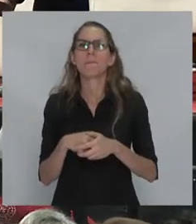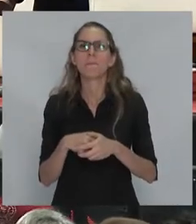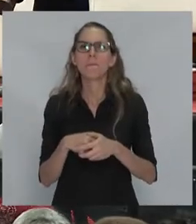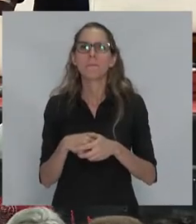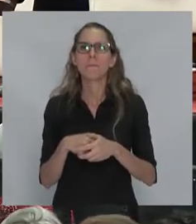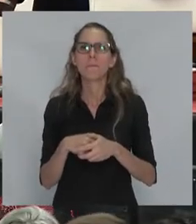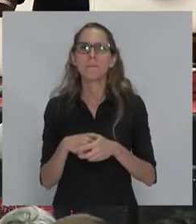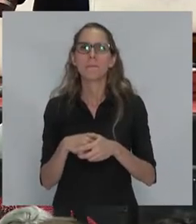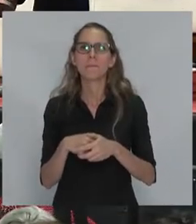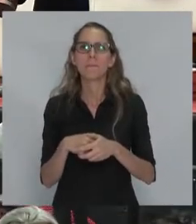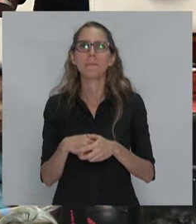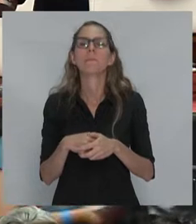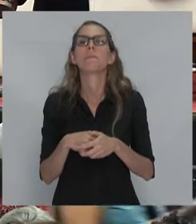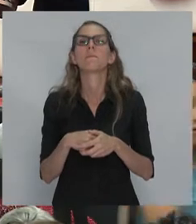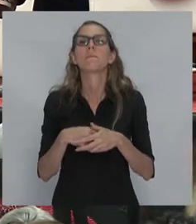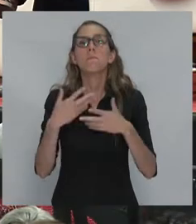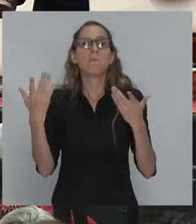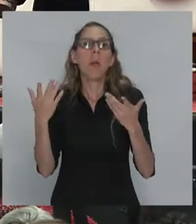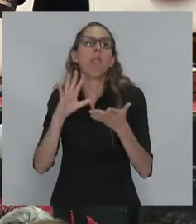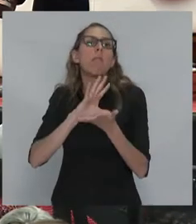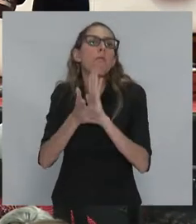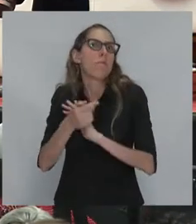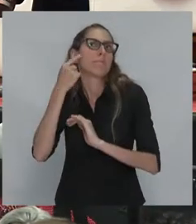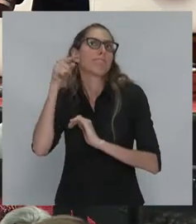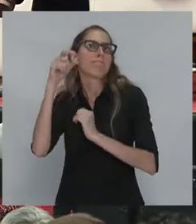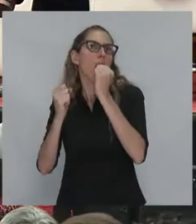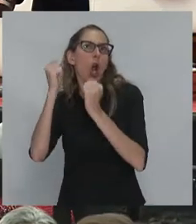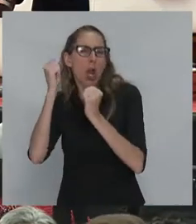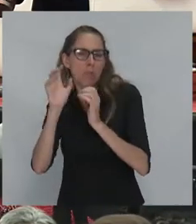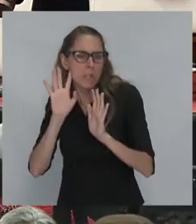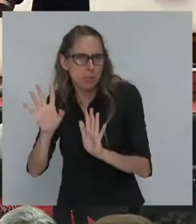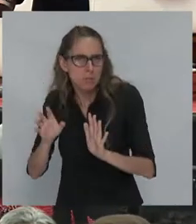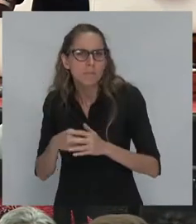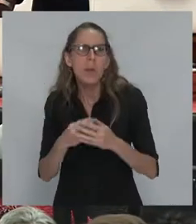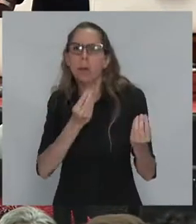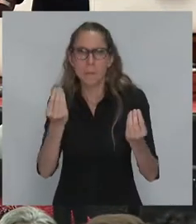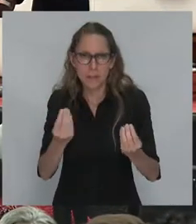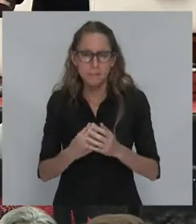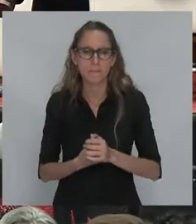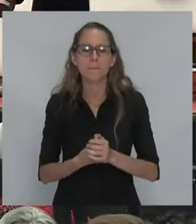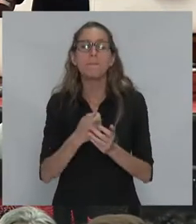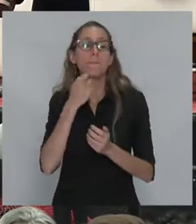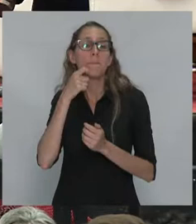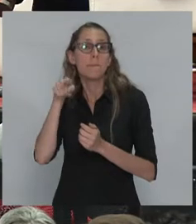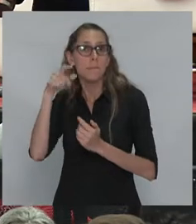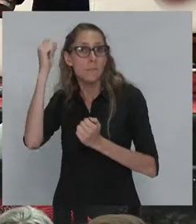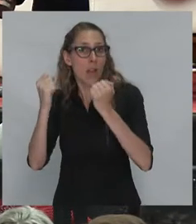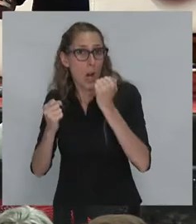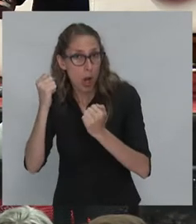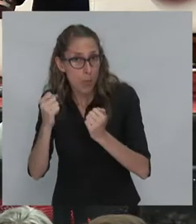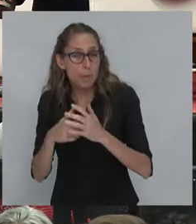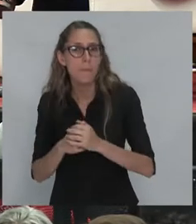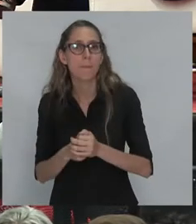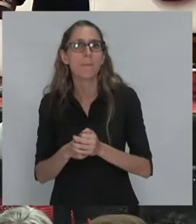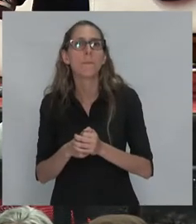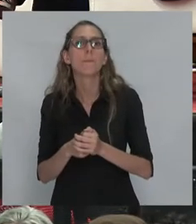un punto de vista económico. Lo que se pasa es que si la economía sale por la puerta,